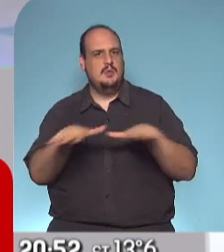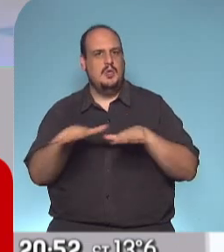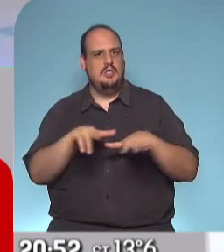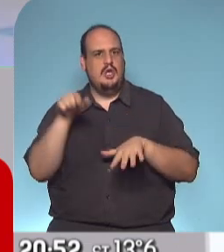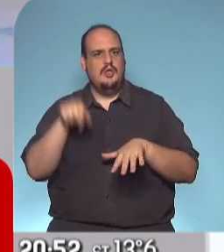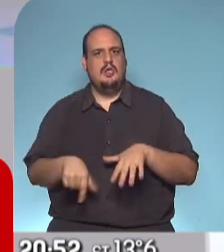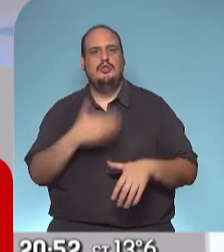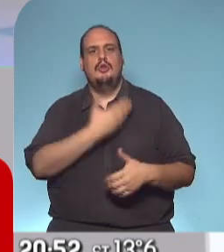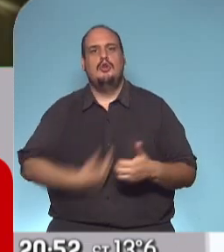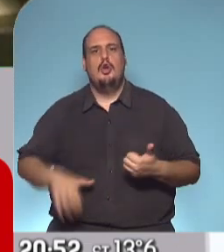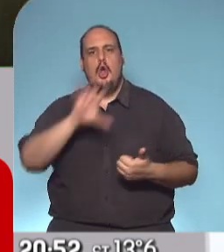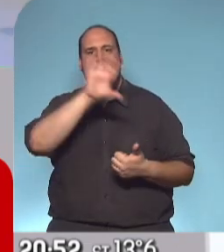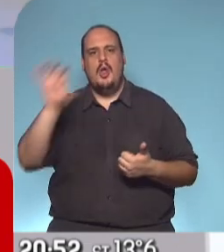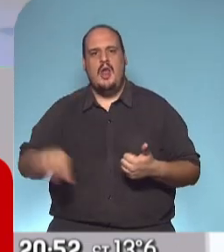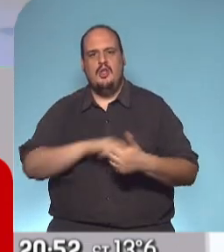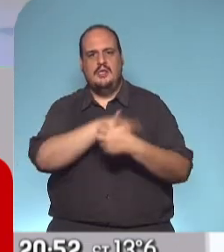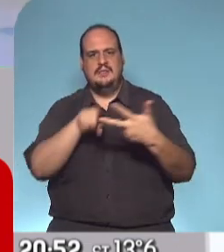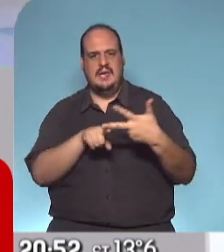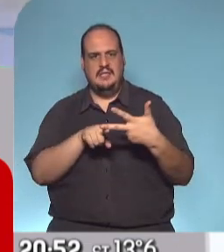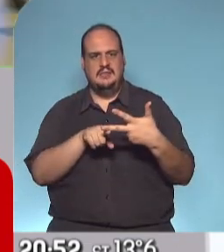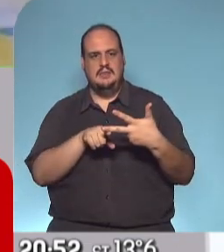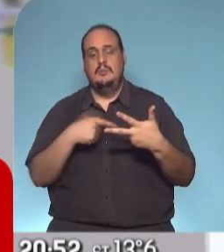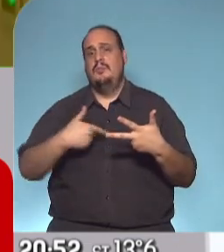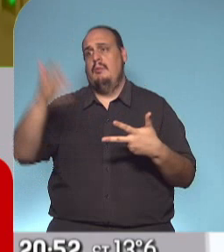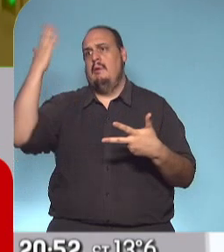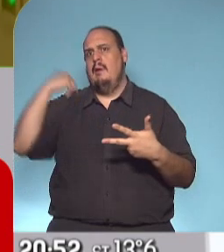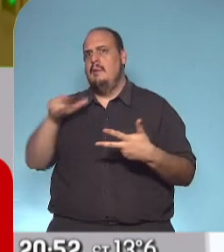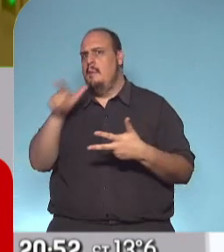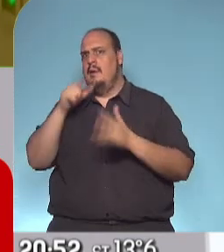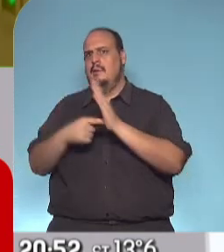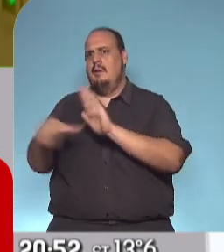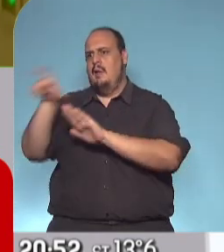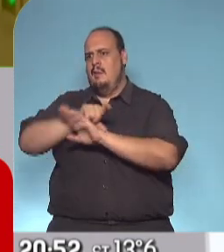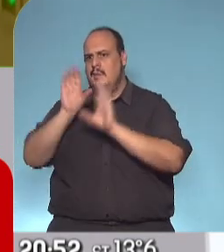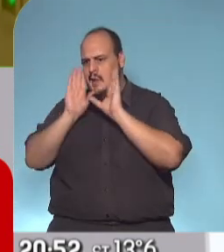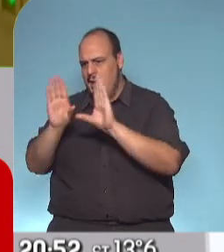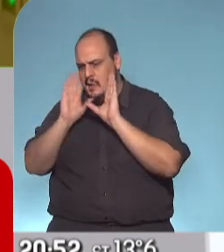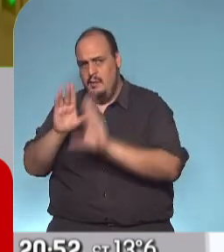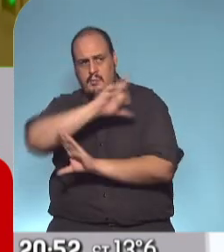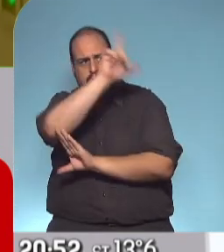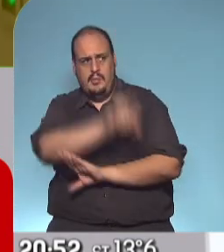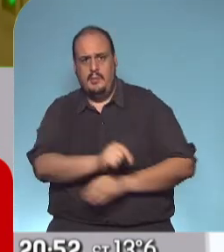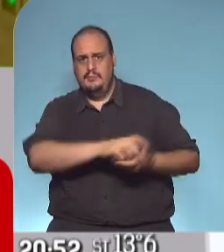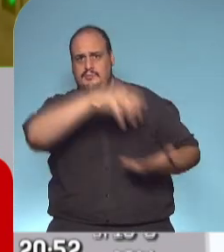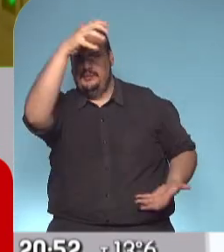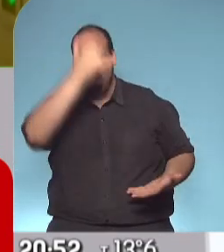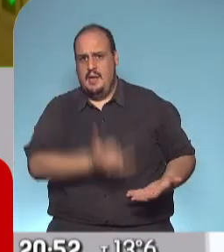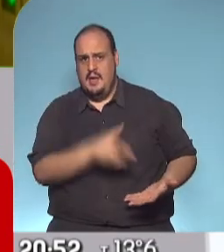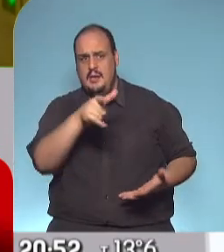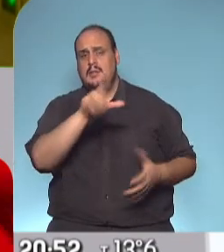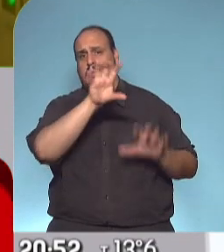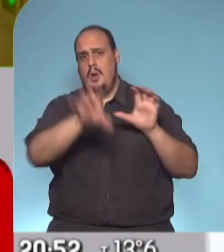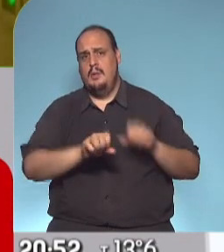son tres gobernadores. Porque sabemos que últimamente todo parecía reducido a lamba y el país va mucho más allá y tenés rebrotes en muchas